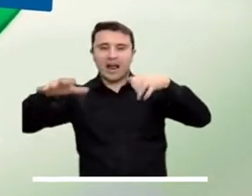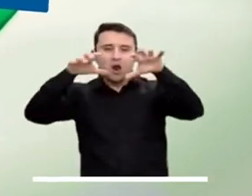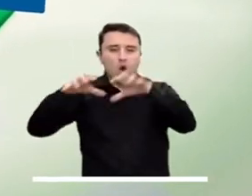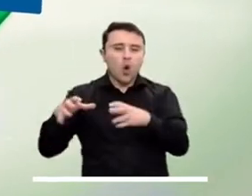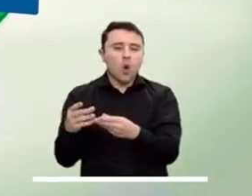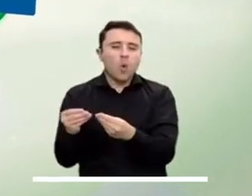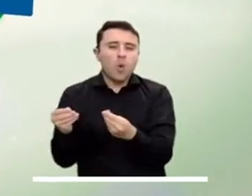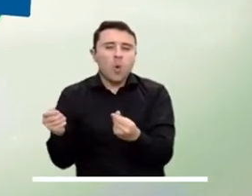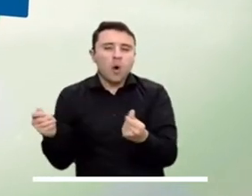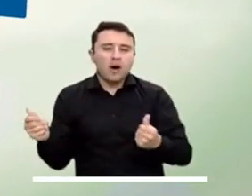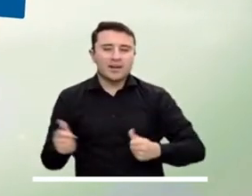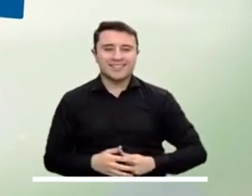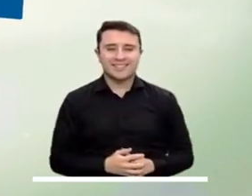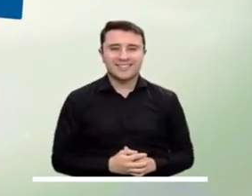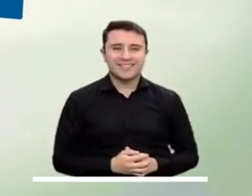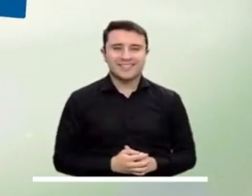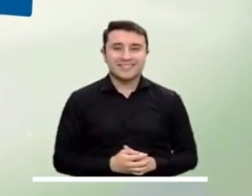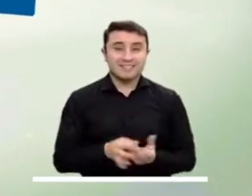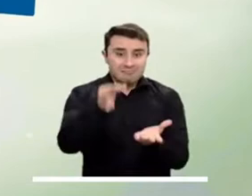pie de monte se calculan lluvias menores.